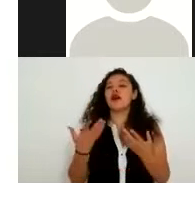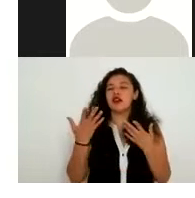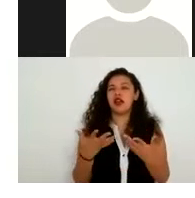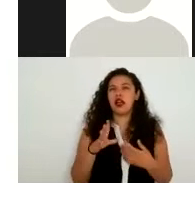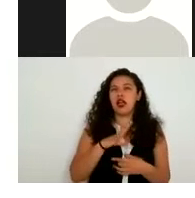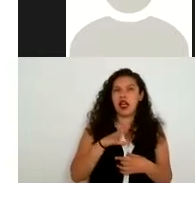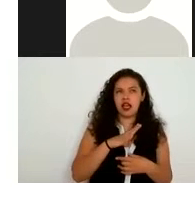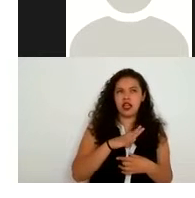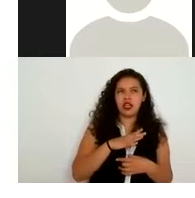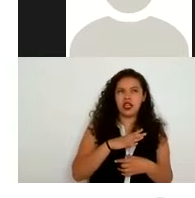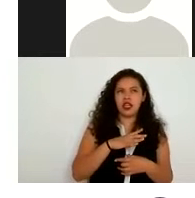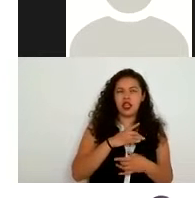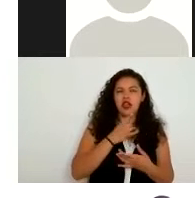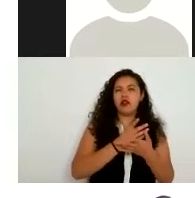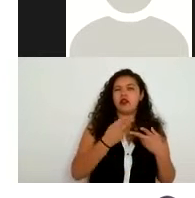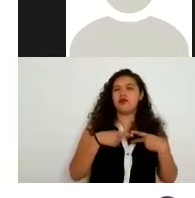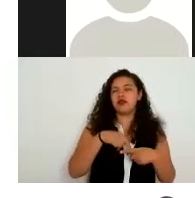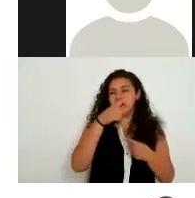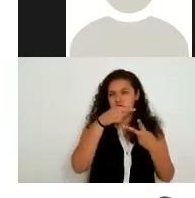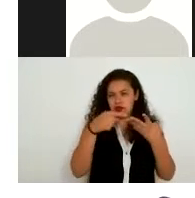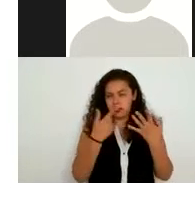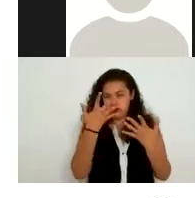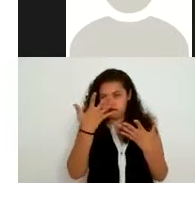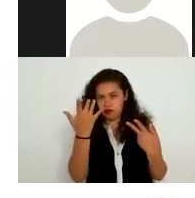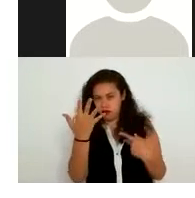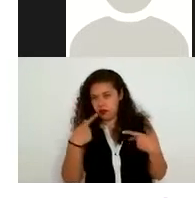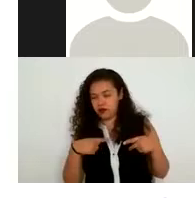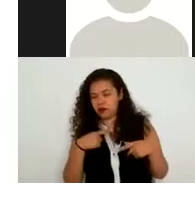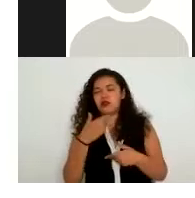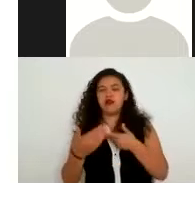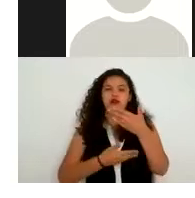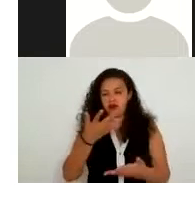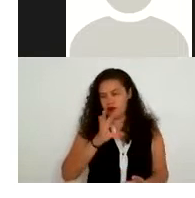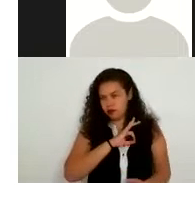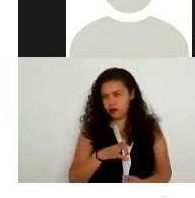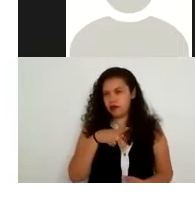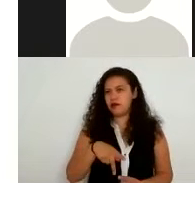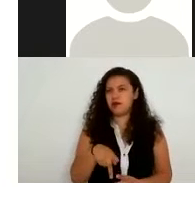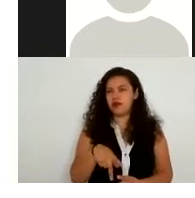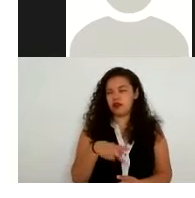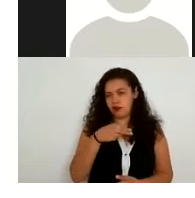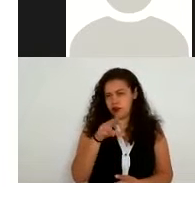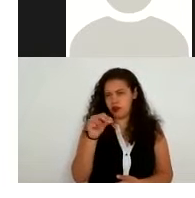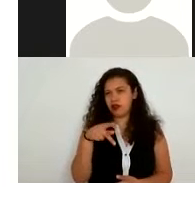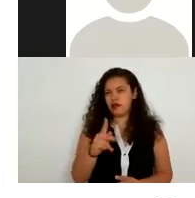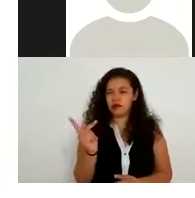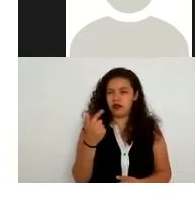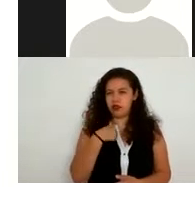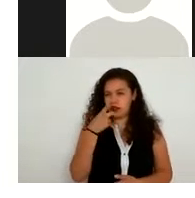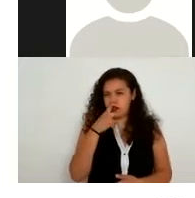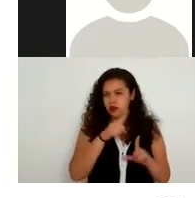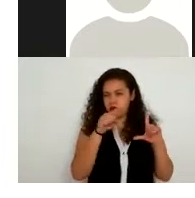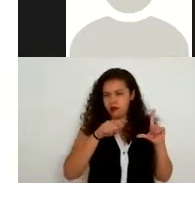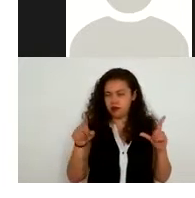de las por ejemplo 450 personas a las que les brinde la asistencia pero si te puedo dar a manera de estadística y para con el efecto de